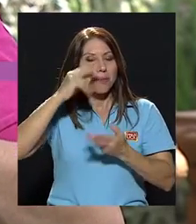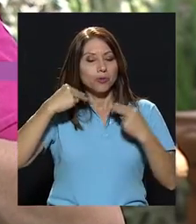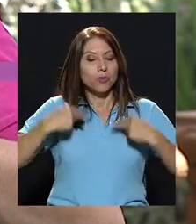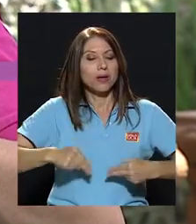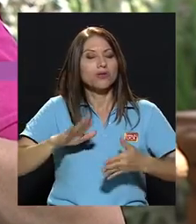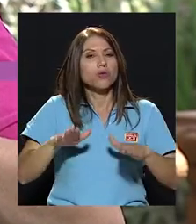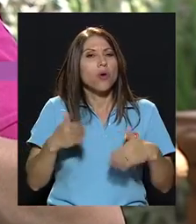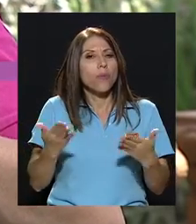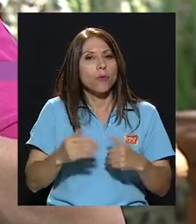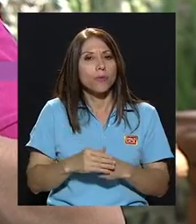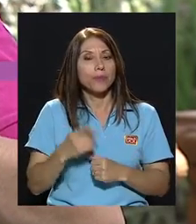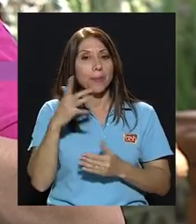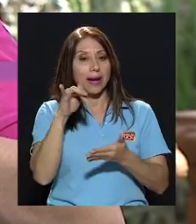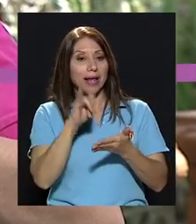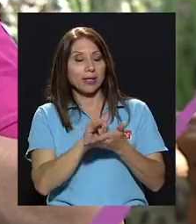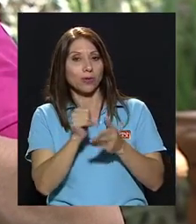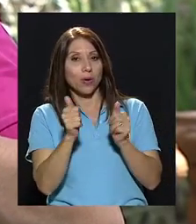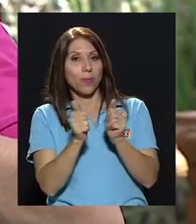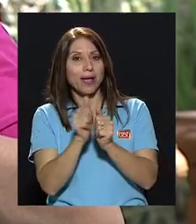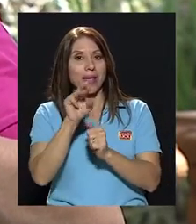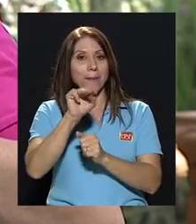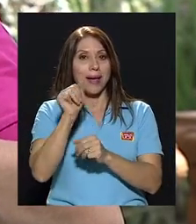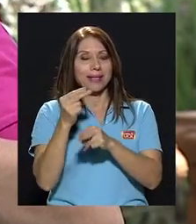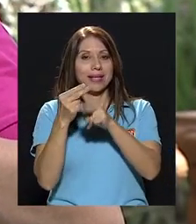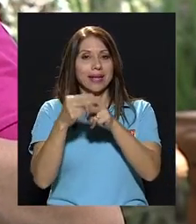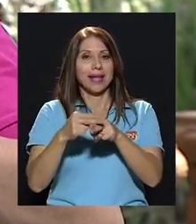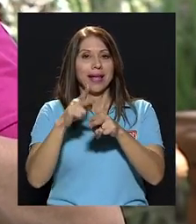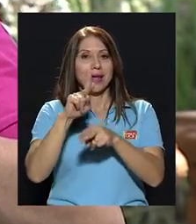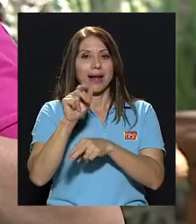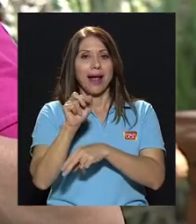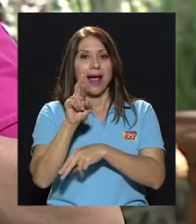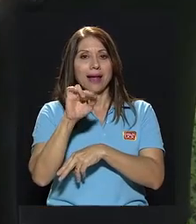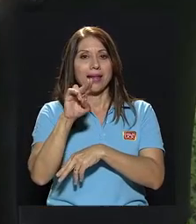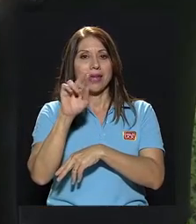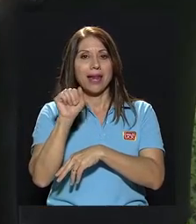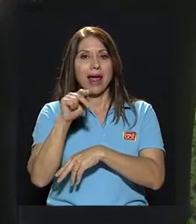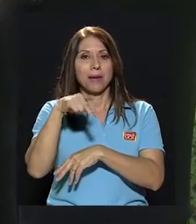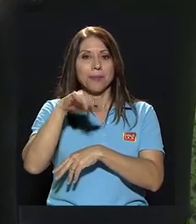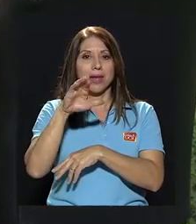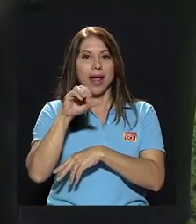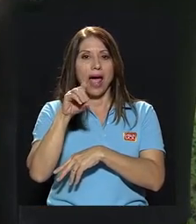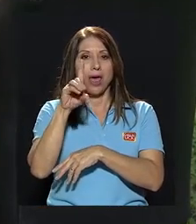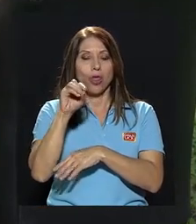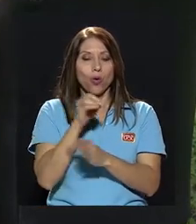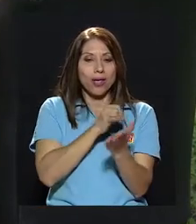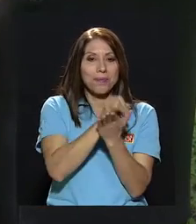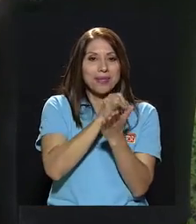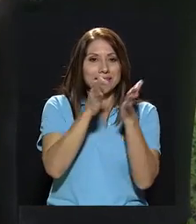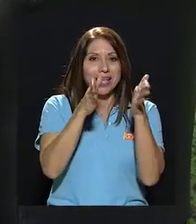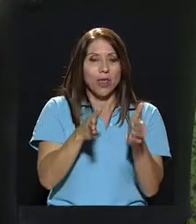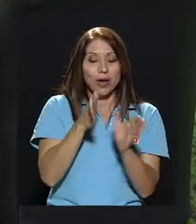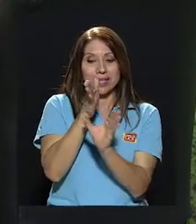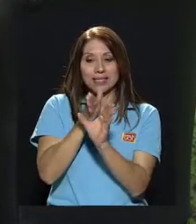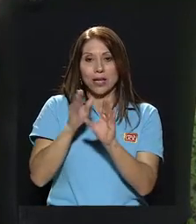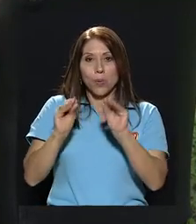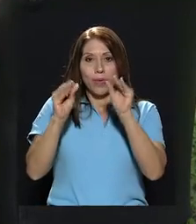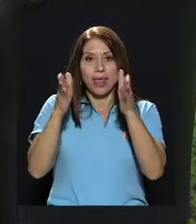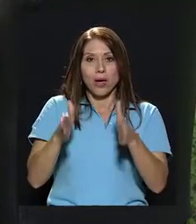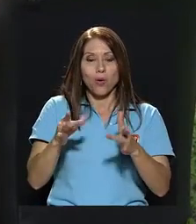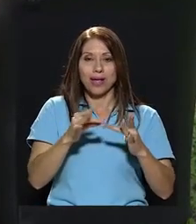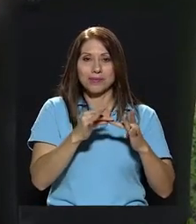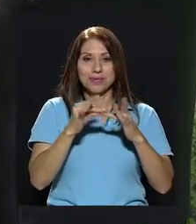humanos. Y para esto nos acompaña la máster Karina Picado, quien es investigadora y psicopedagoga especialista en